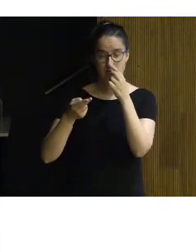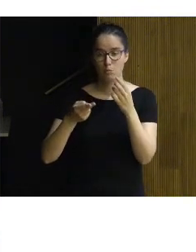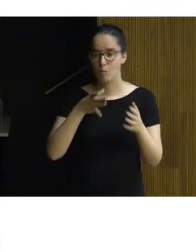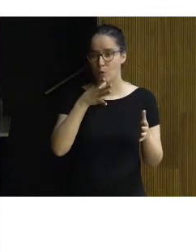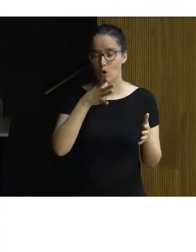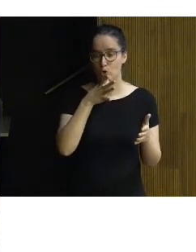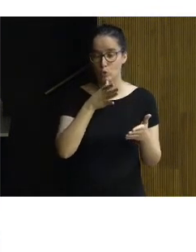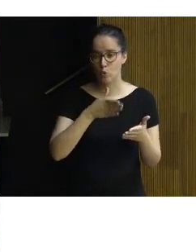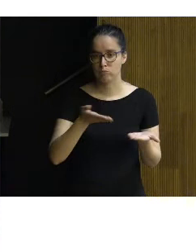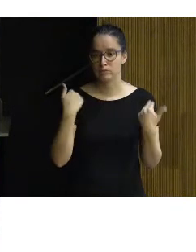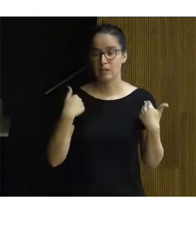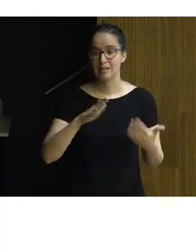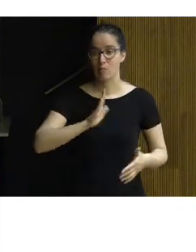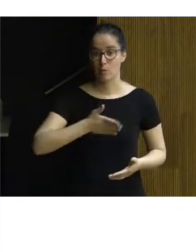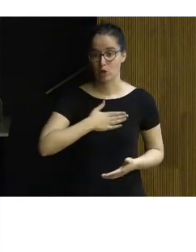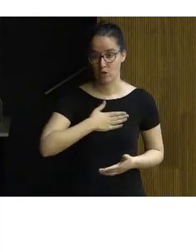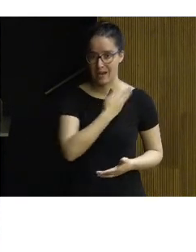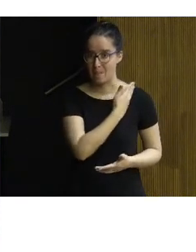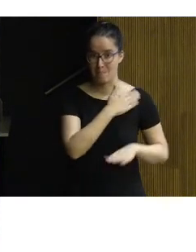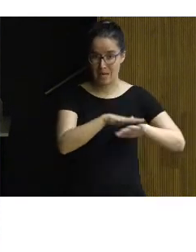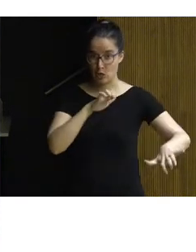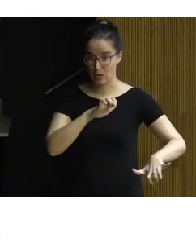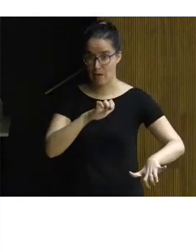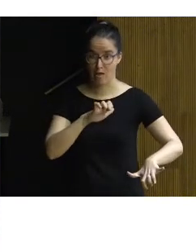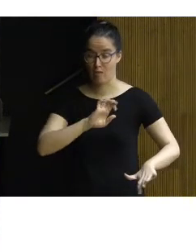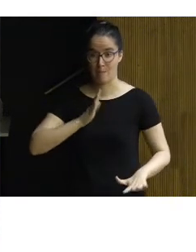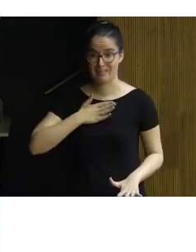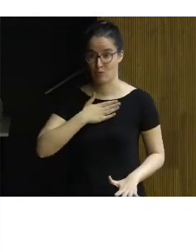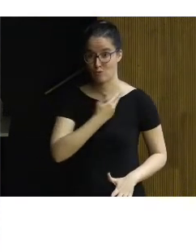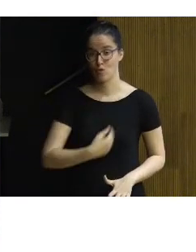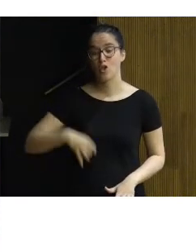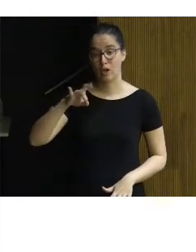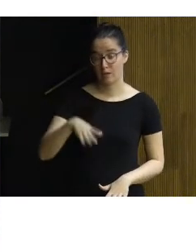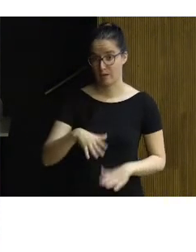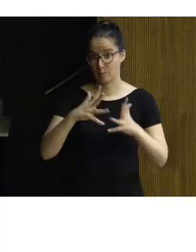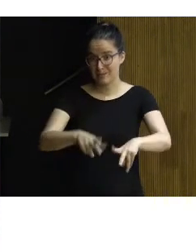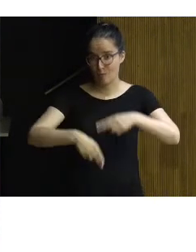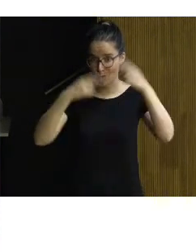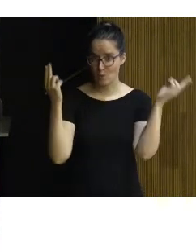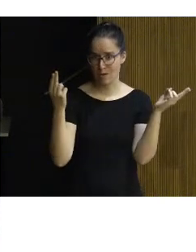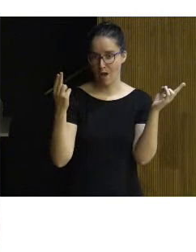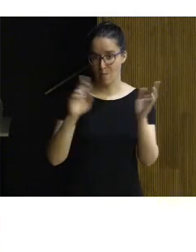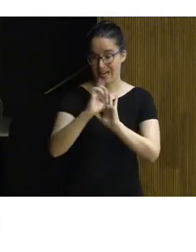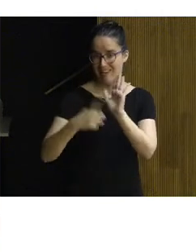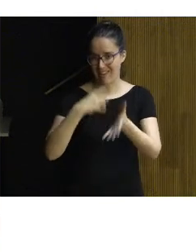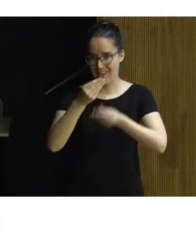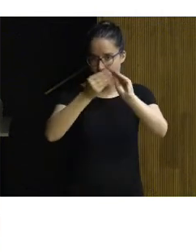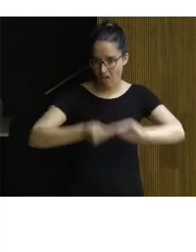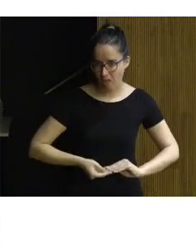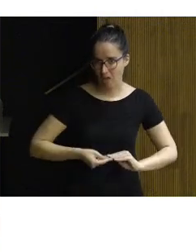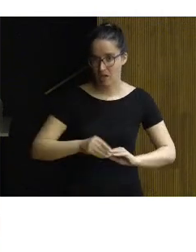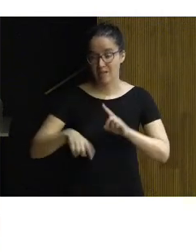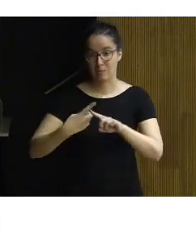cualidad de propietario de gran parte del patrimonio, sino también, perdón, no solo como legislador, sino también como